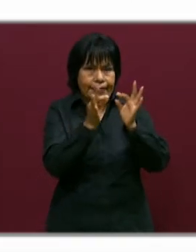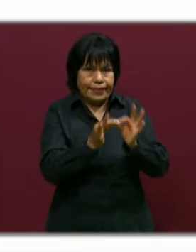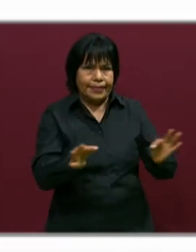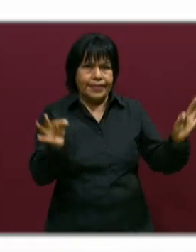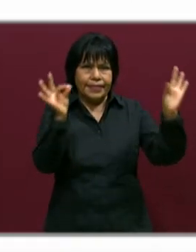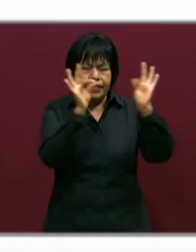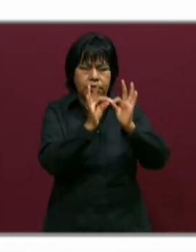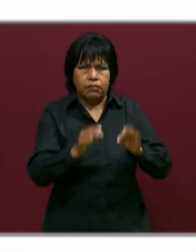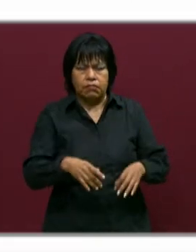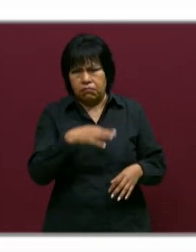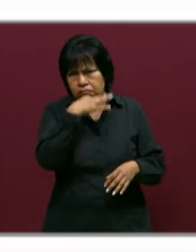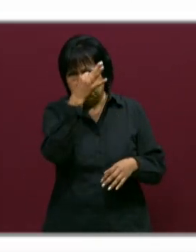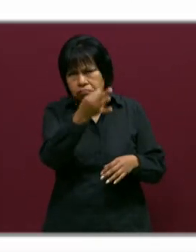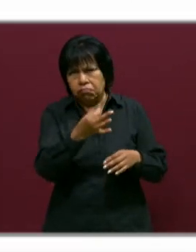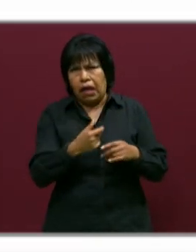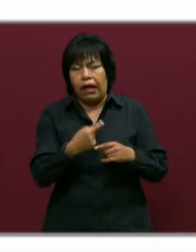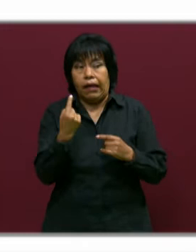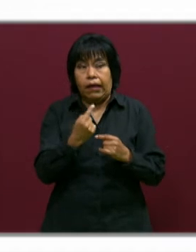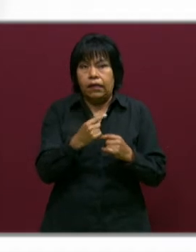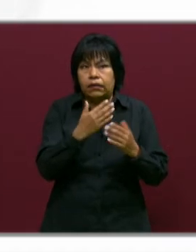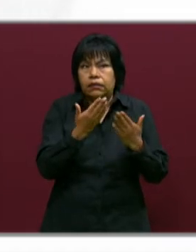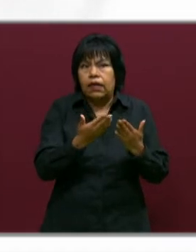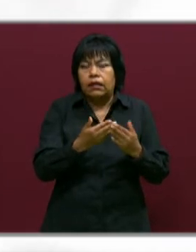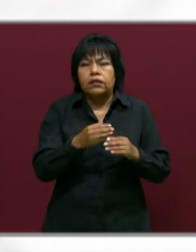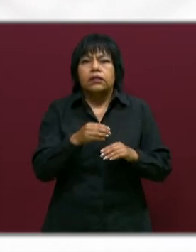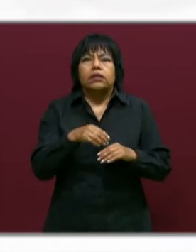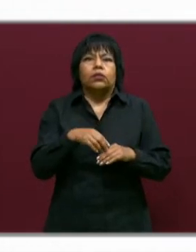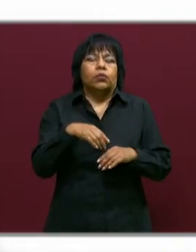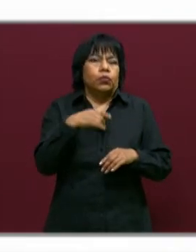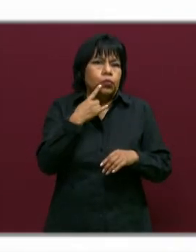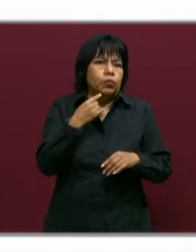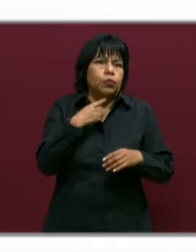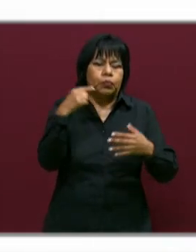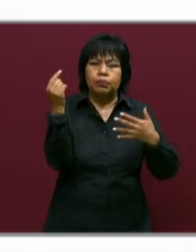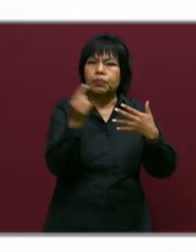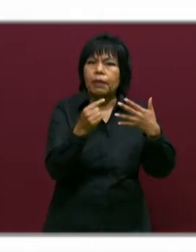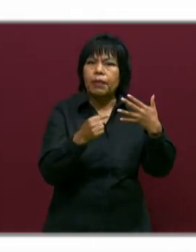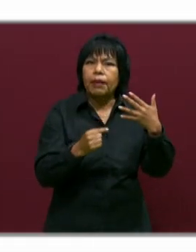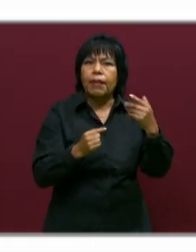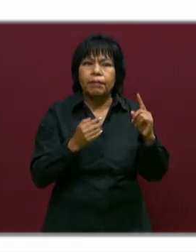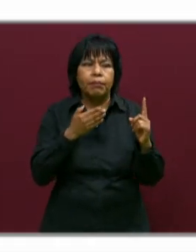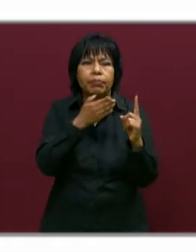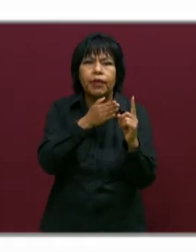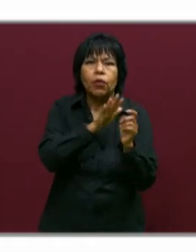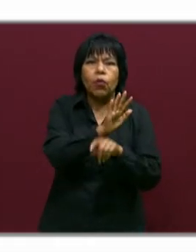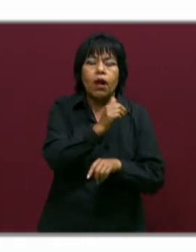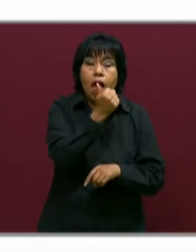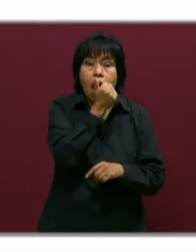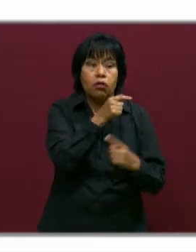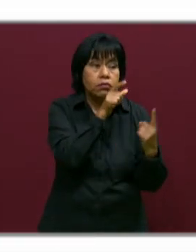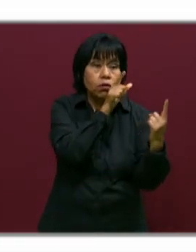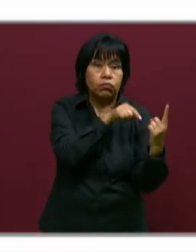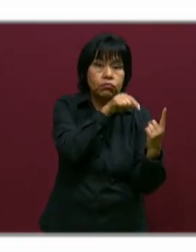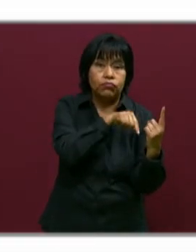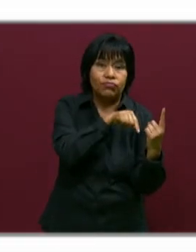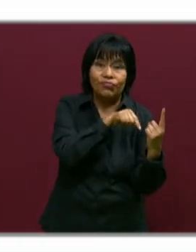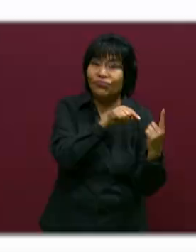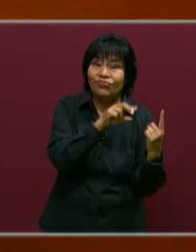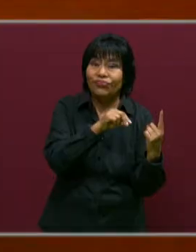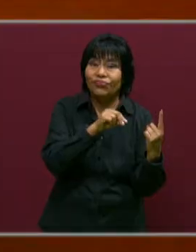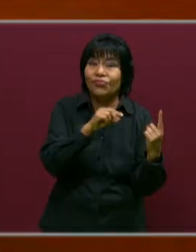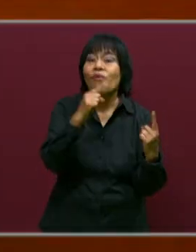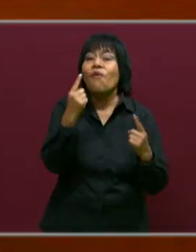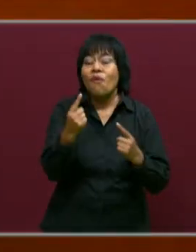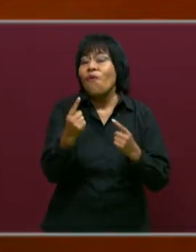resaltar que se ha estado, que estas acciones están encaminadas no solo a los alumnos, sino también a las